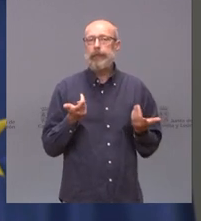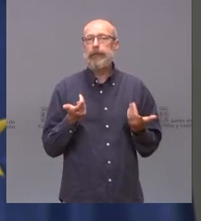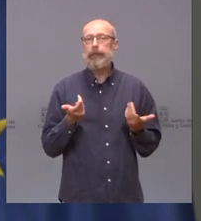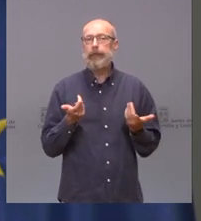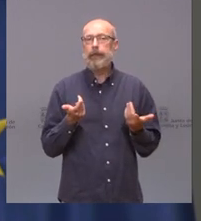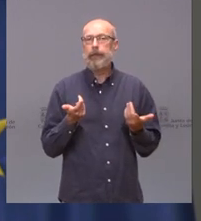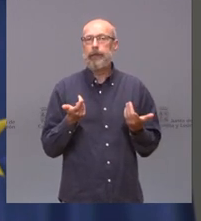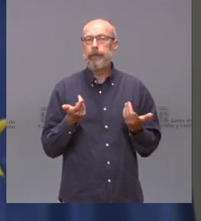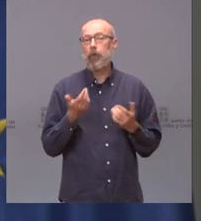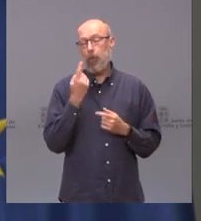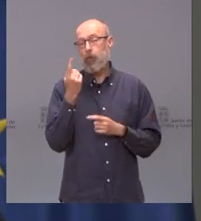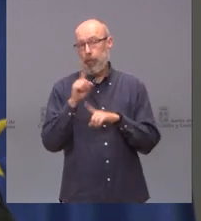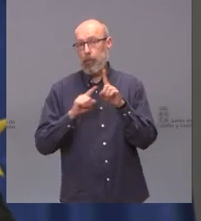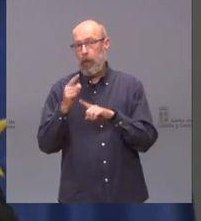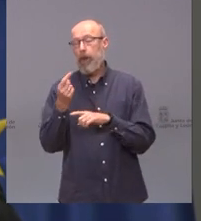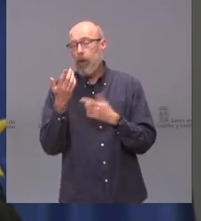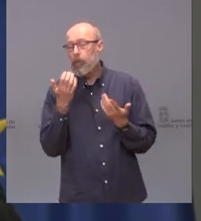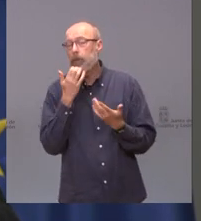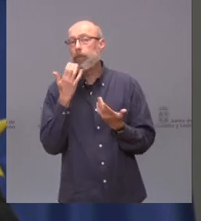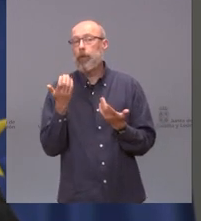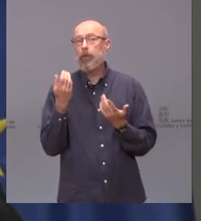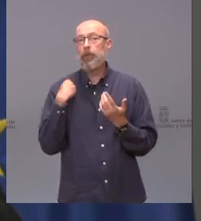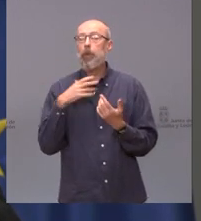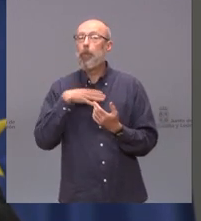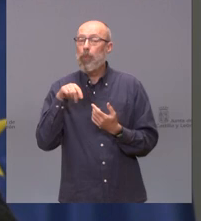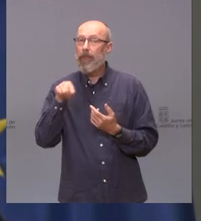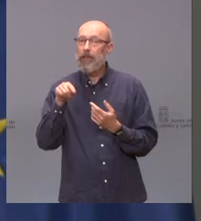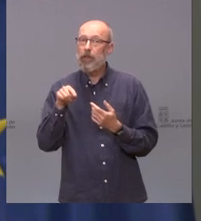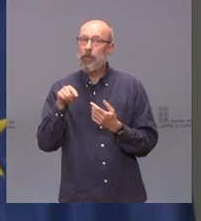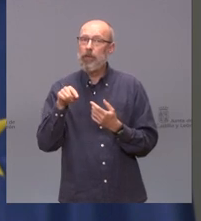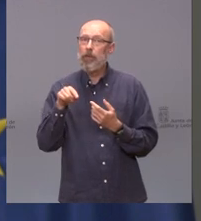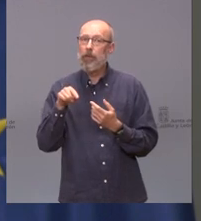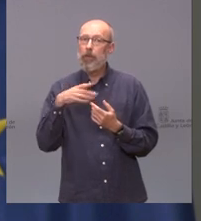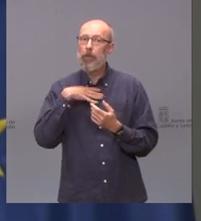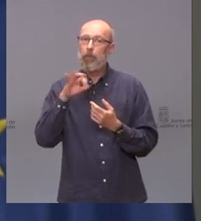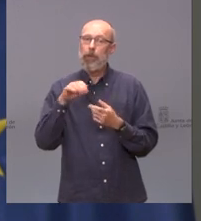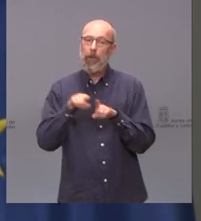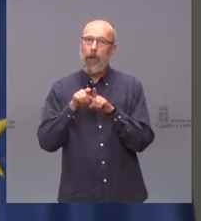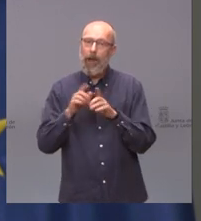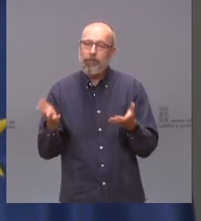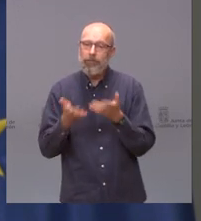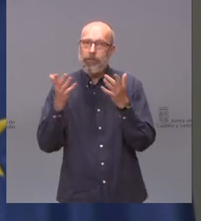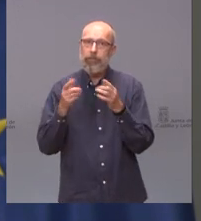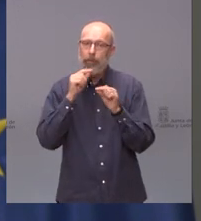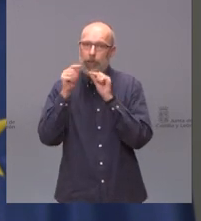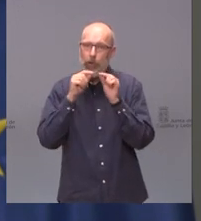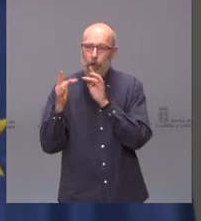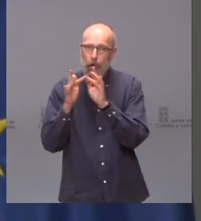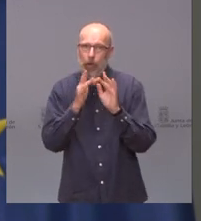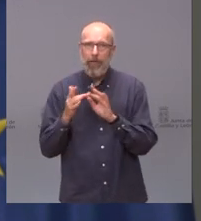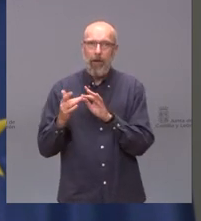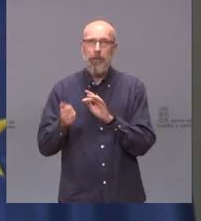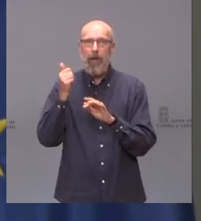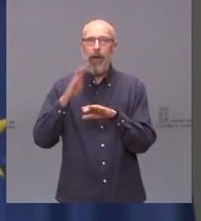un inconveniente era que se estimulase el contagio que se estimulase una situación de exposición voluntaria